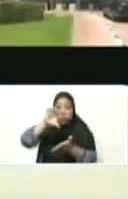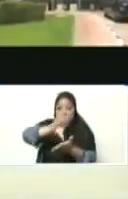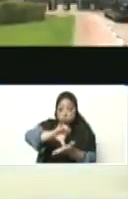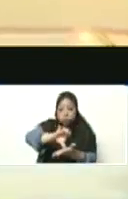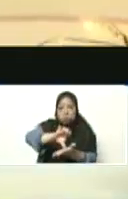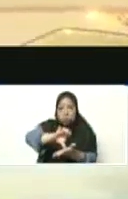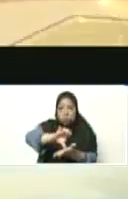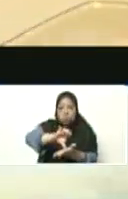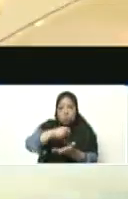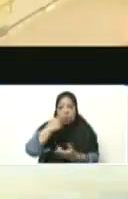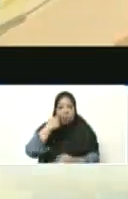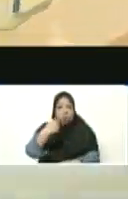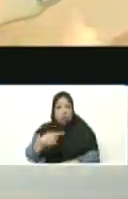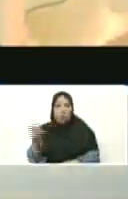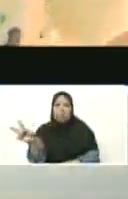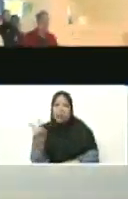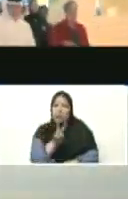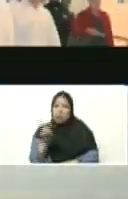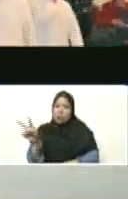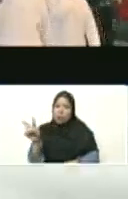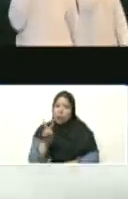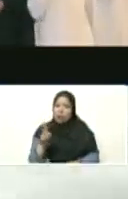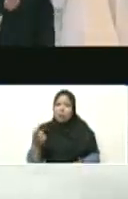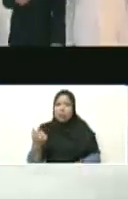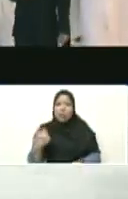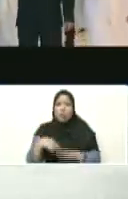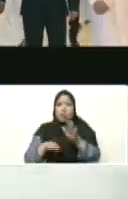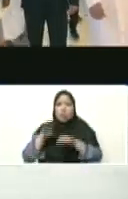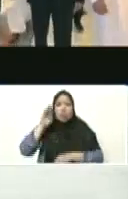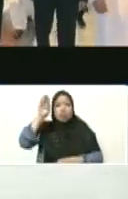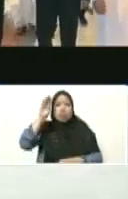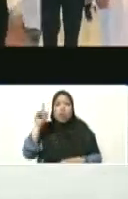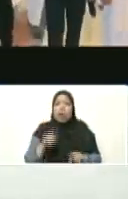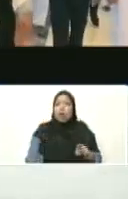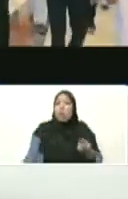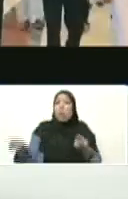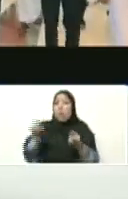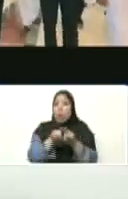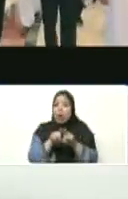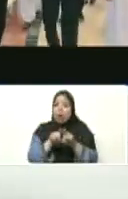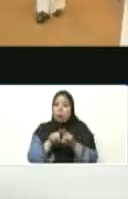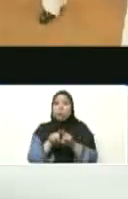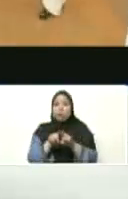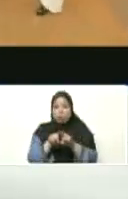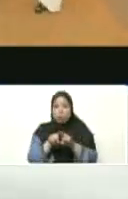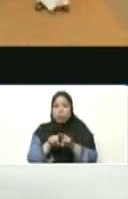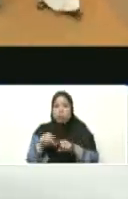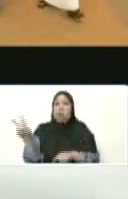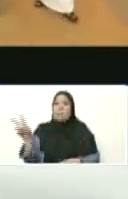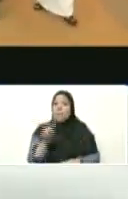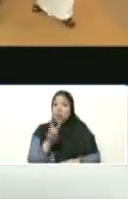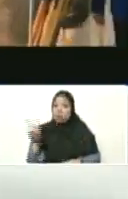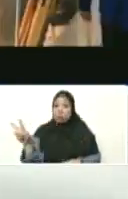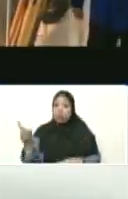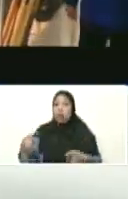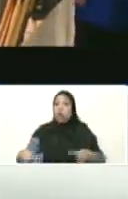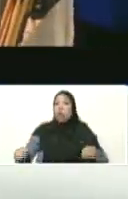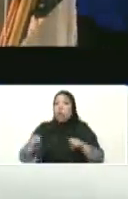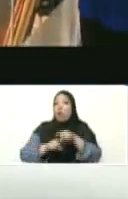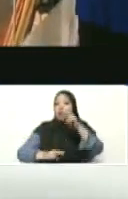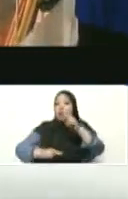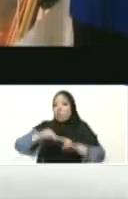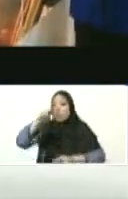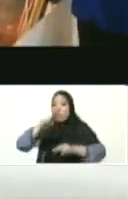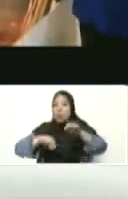digo, en Venezuela vamos por el camino correcto. Y en Venezuela vamos a construir